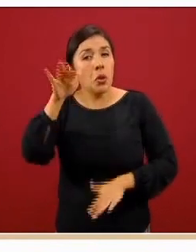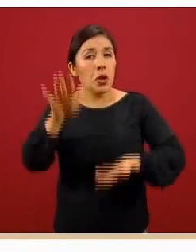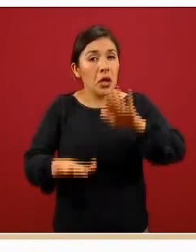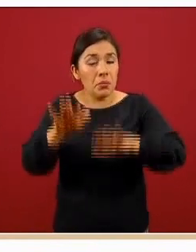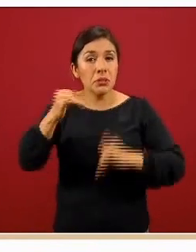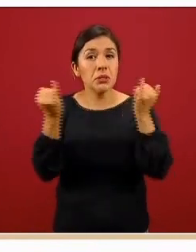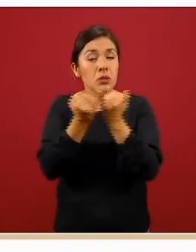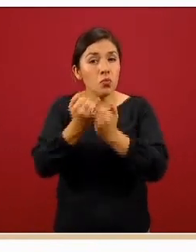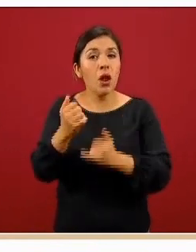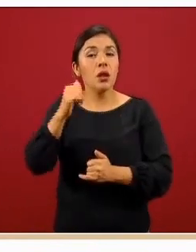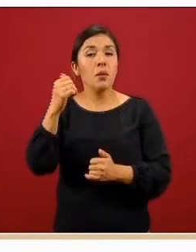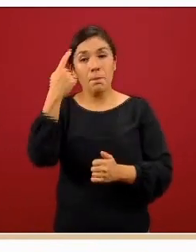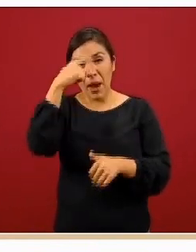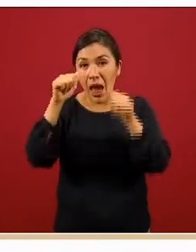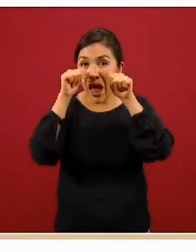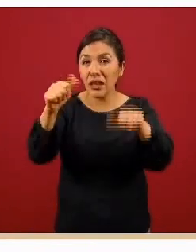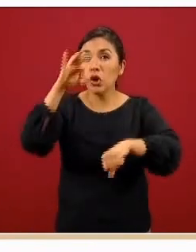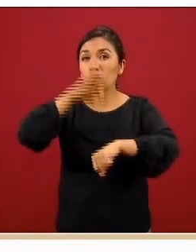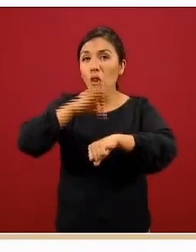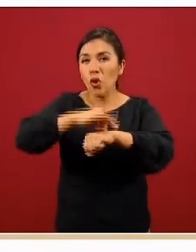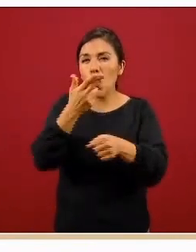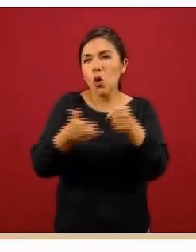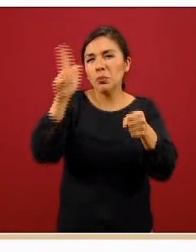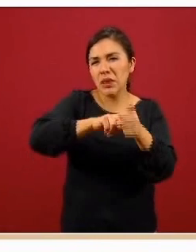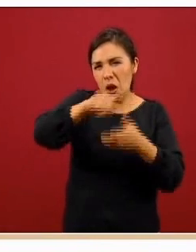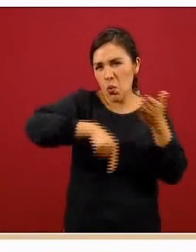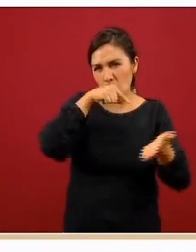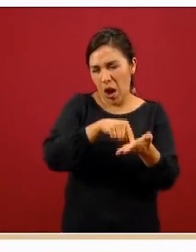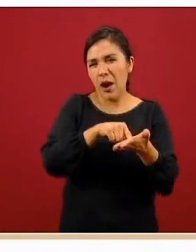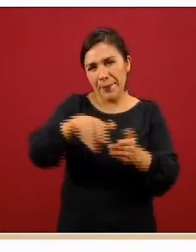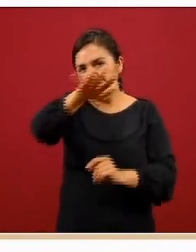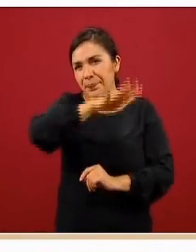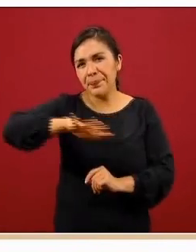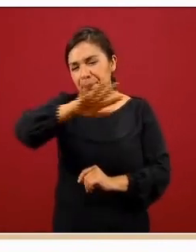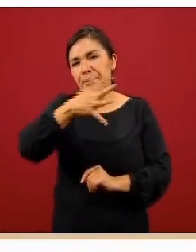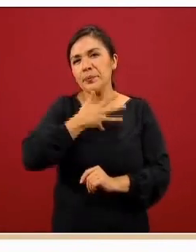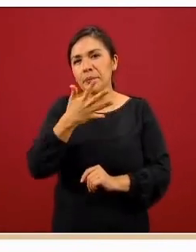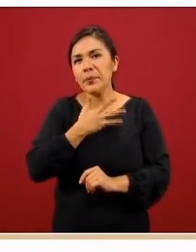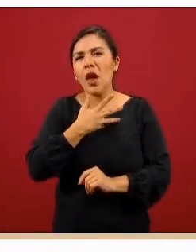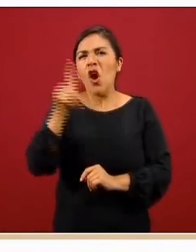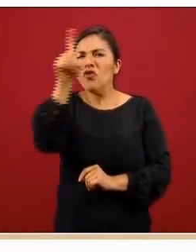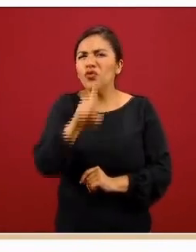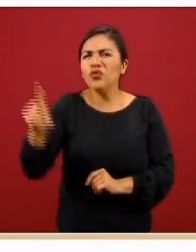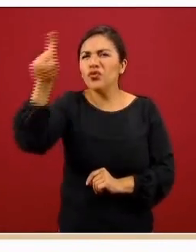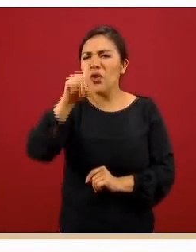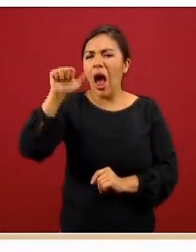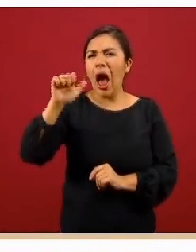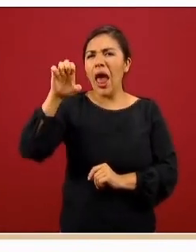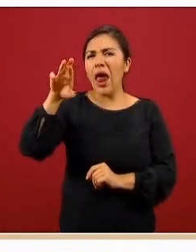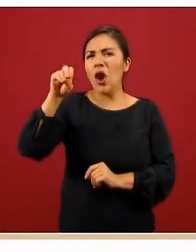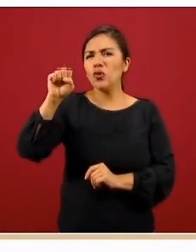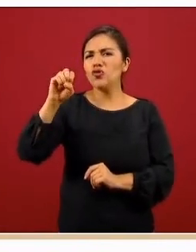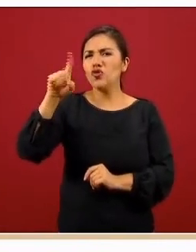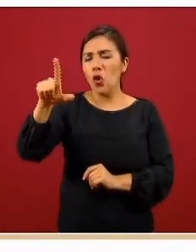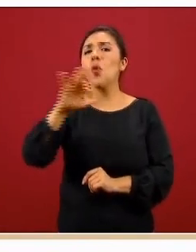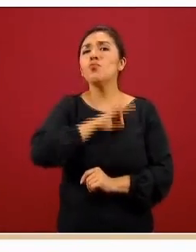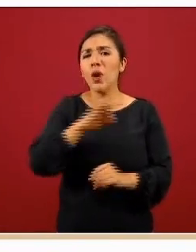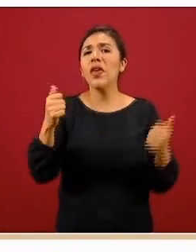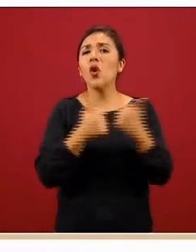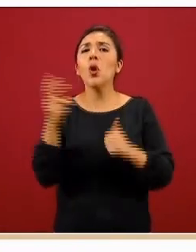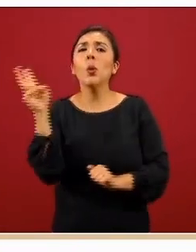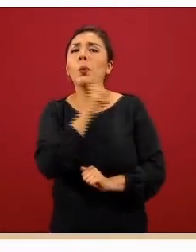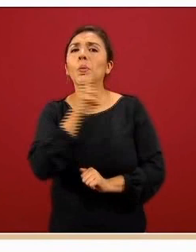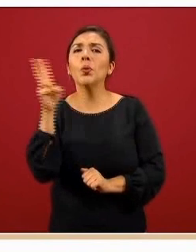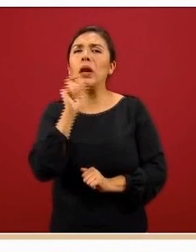específicamente en atención clínica por ejemplo en áreas donde se producen aerosoles se puede dar una transmisión por vía aérea estas